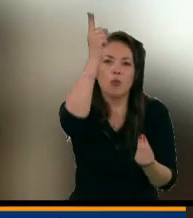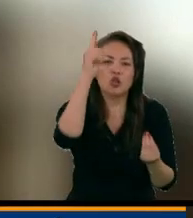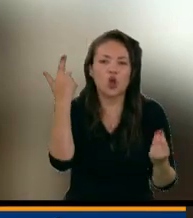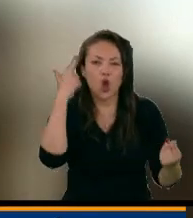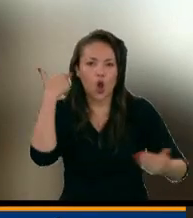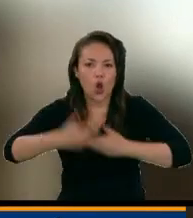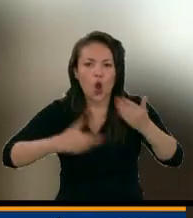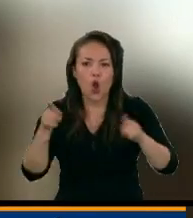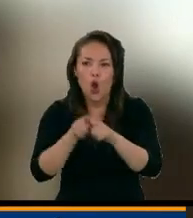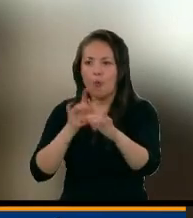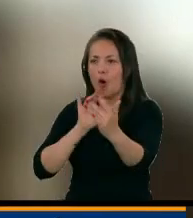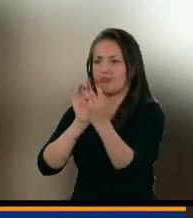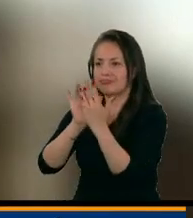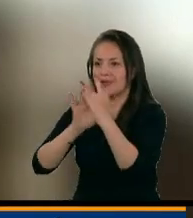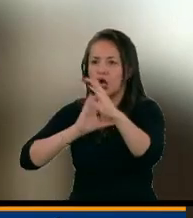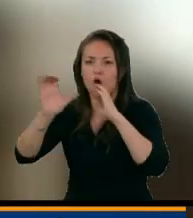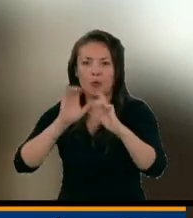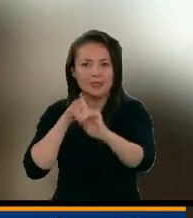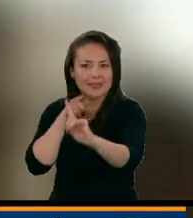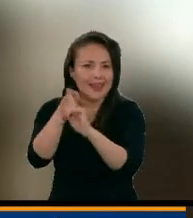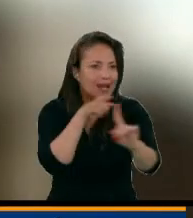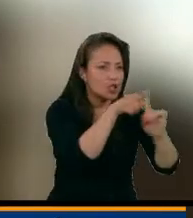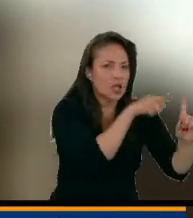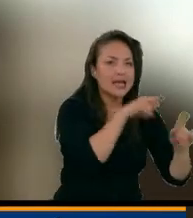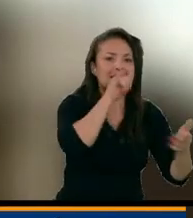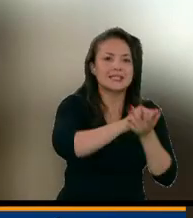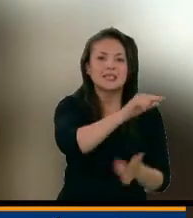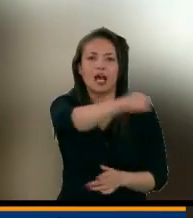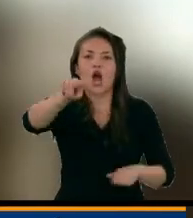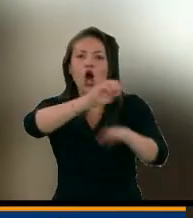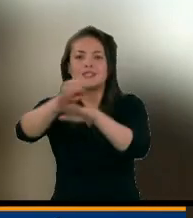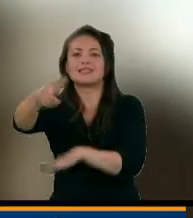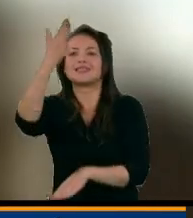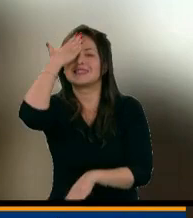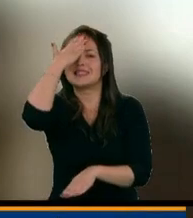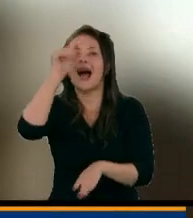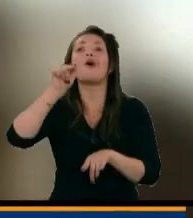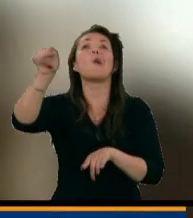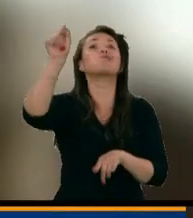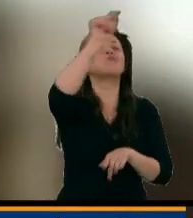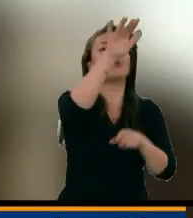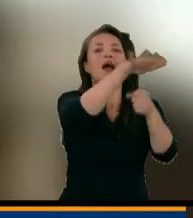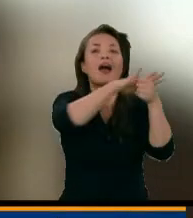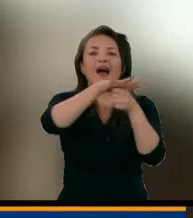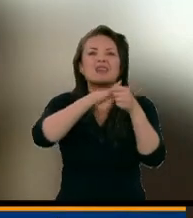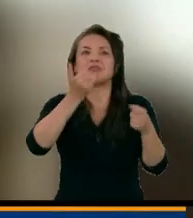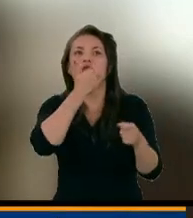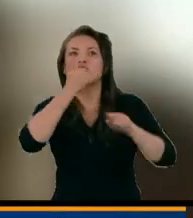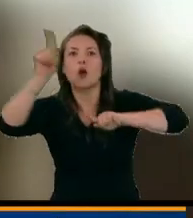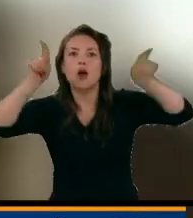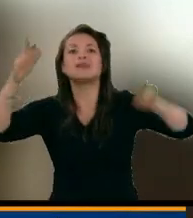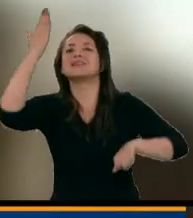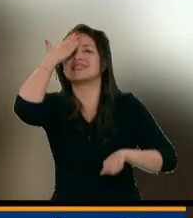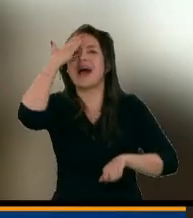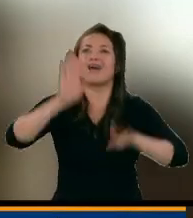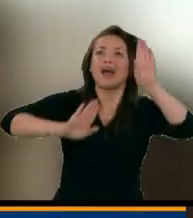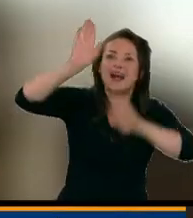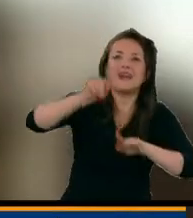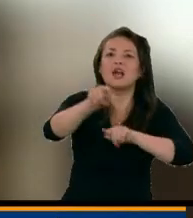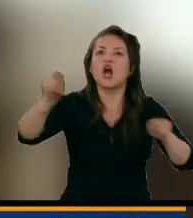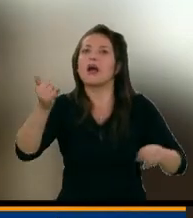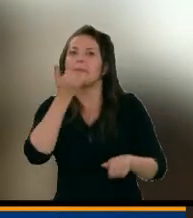directos de comunicación, son las organizaciones políticas las que conocen mejor la situación de sus candidaturas y poder definir con un